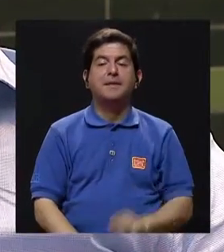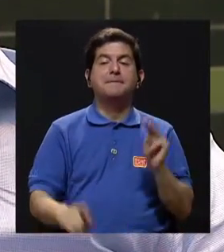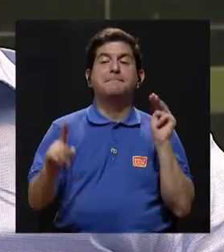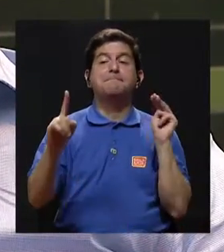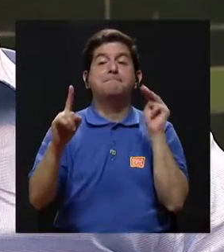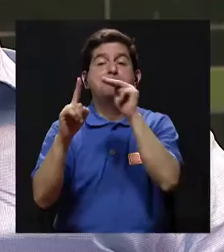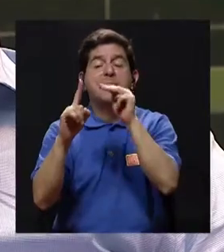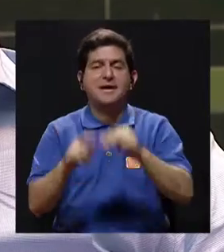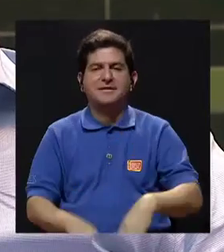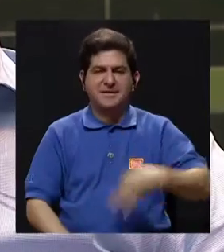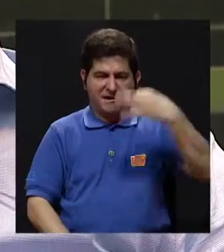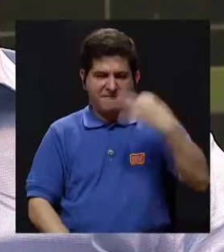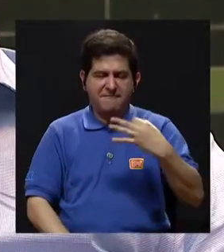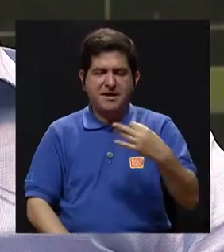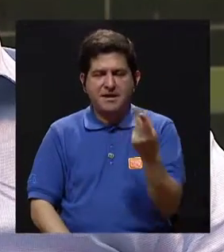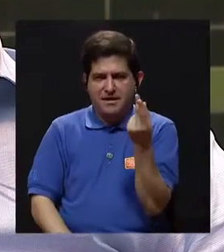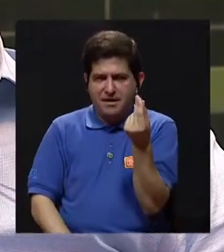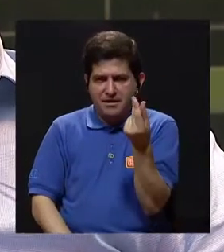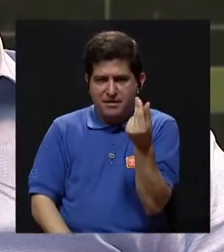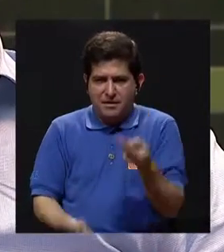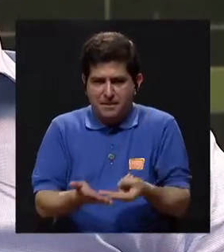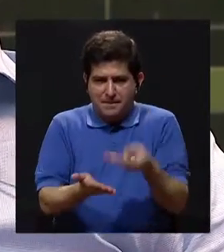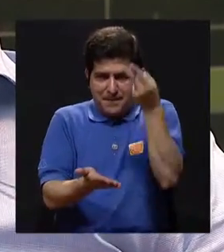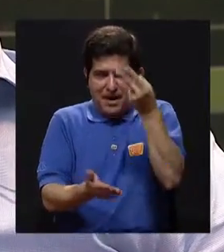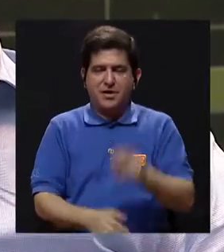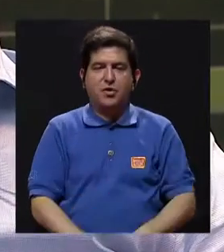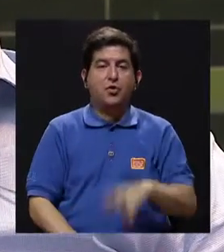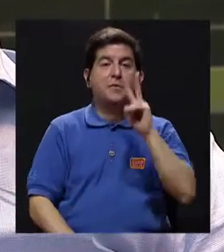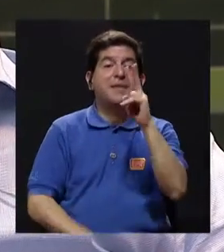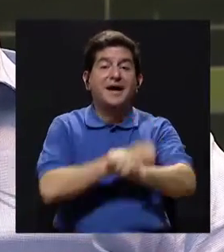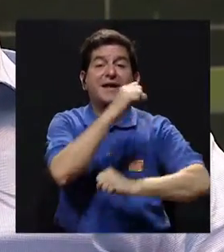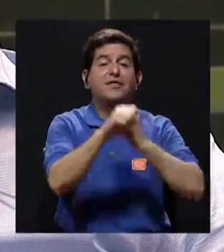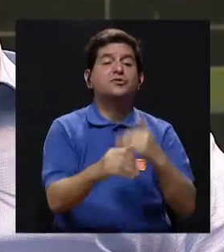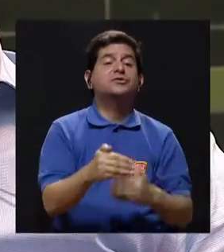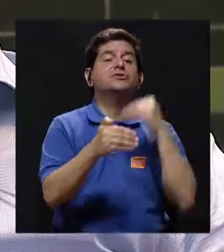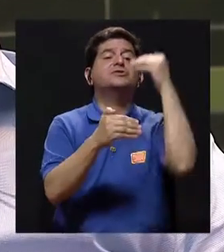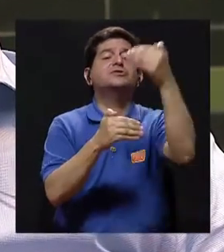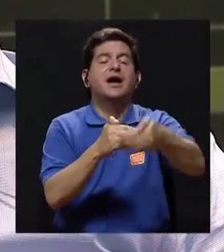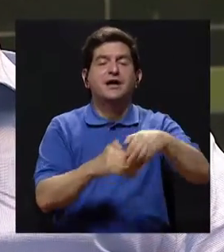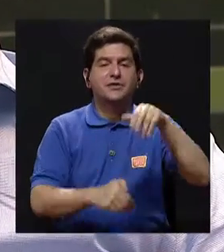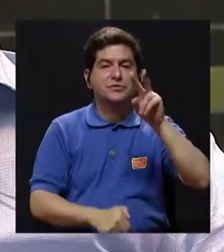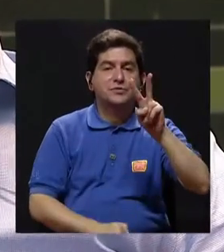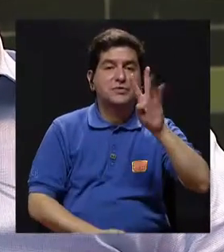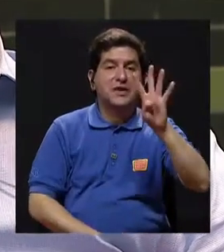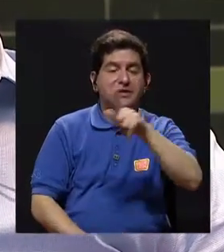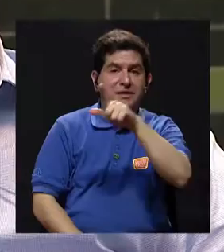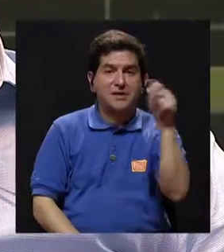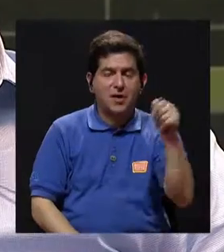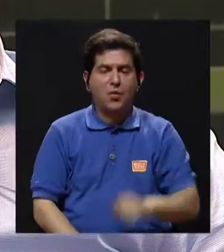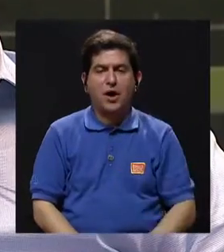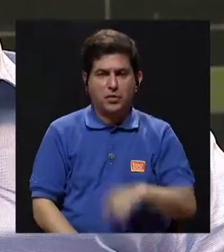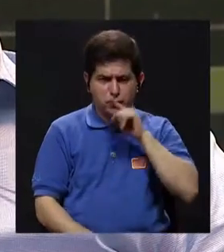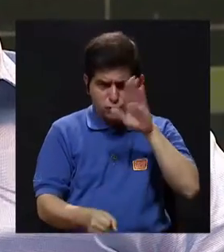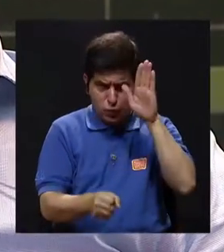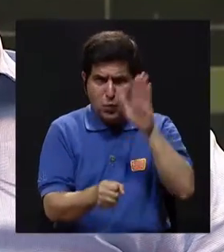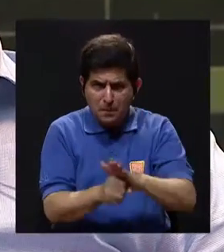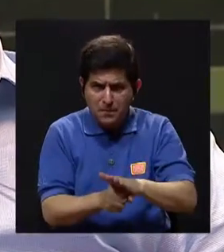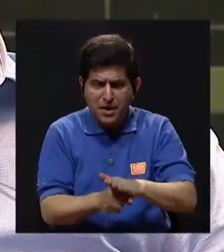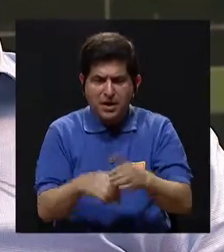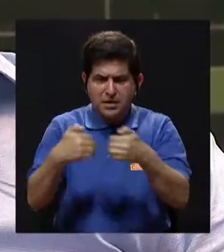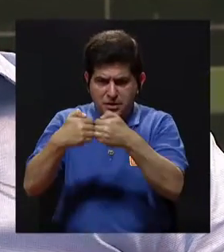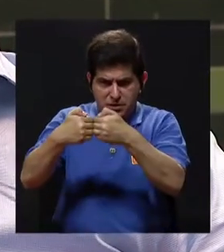meta fija de un monto para lograr en dos años, sea, 24 meses, religiosamente,